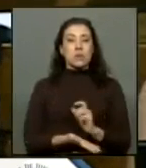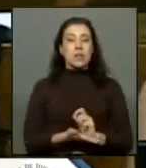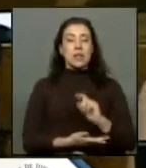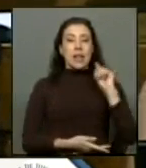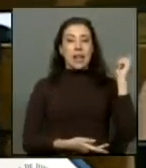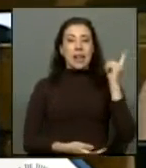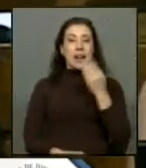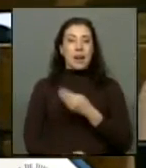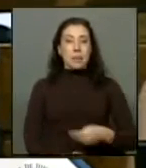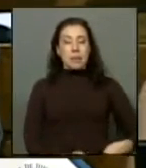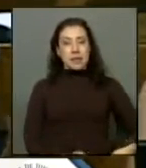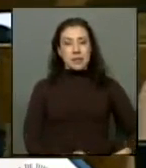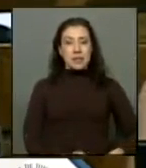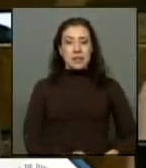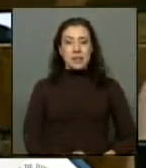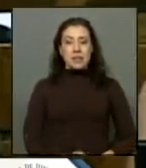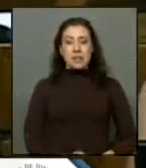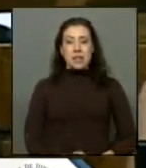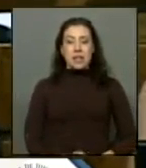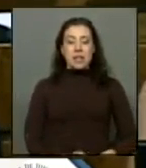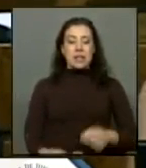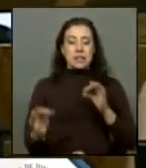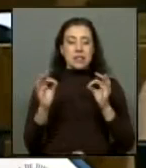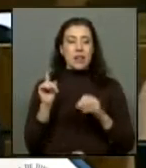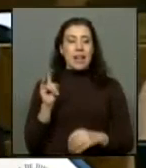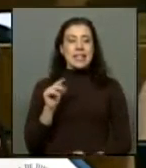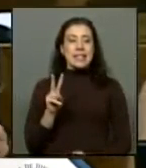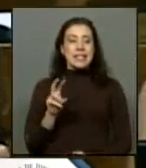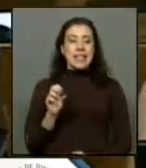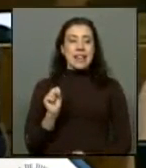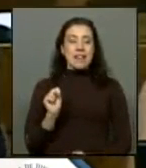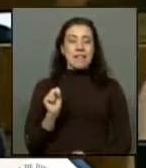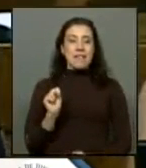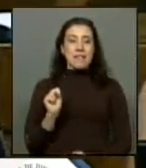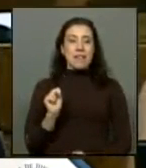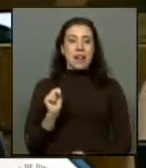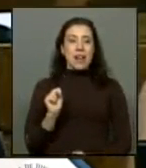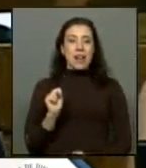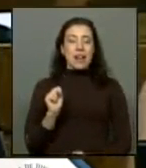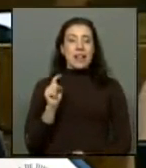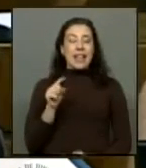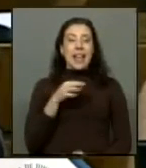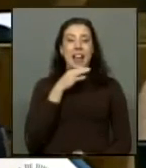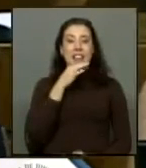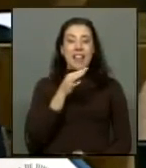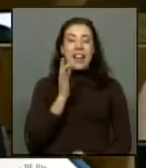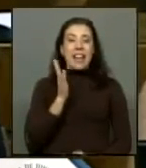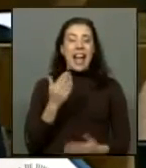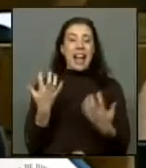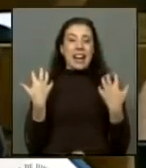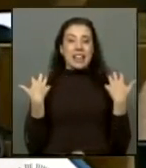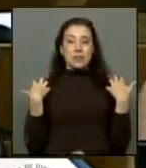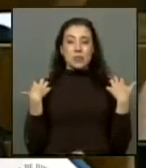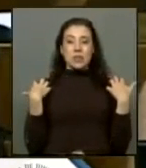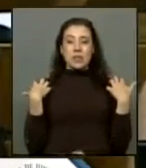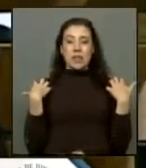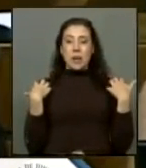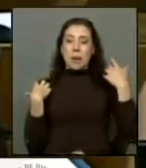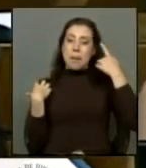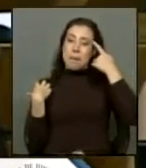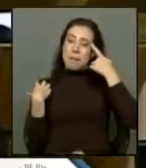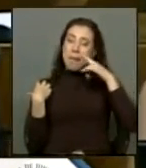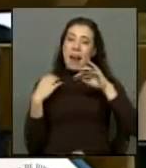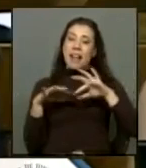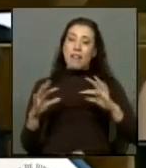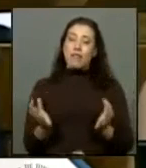de la presidencia, la señora Patricia Silva, o en quien su defecto ya determine que tiene esta responsabilidad, para que se